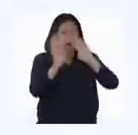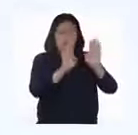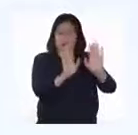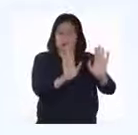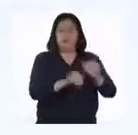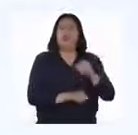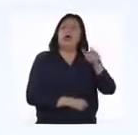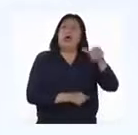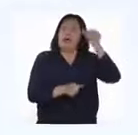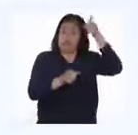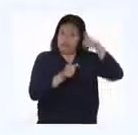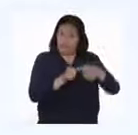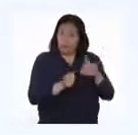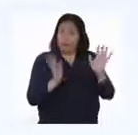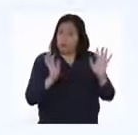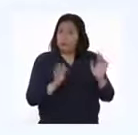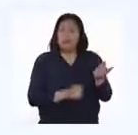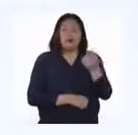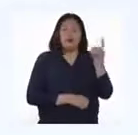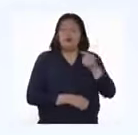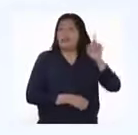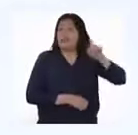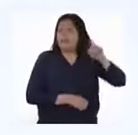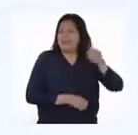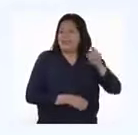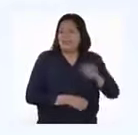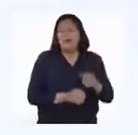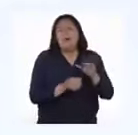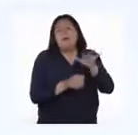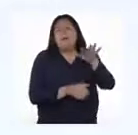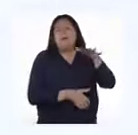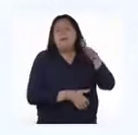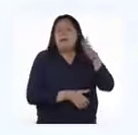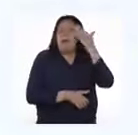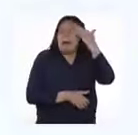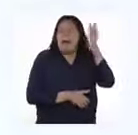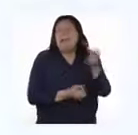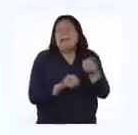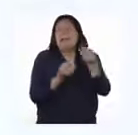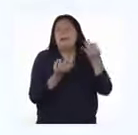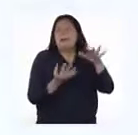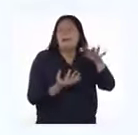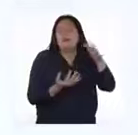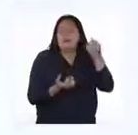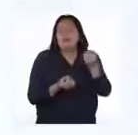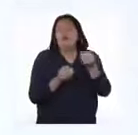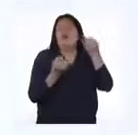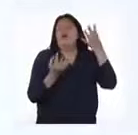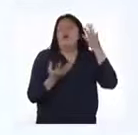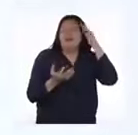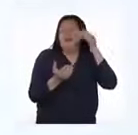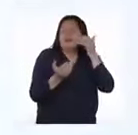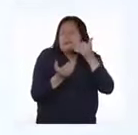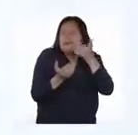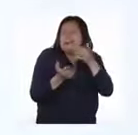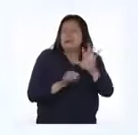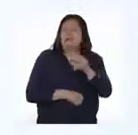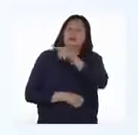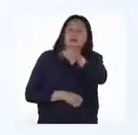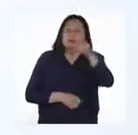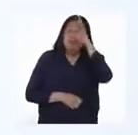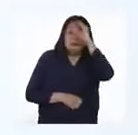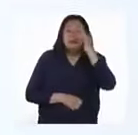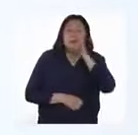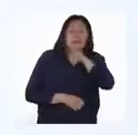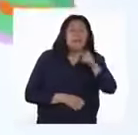Paty. Recuerda que solo necesitamos una estimación, un número aproximado. Ustedes, chicas y chicos